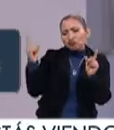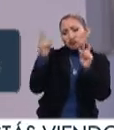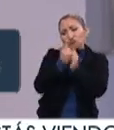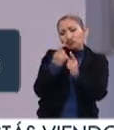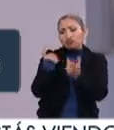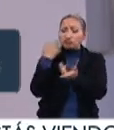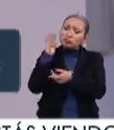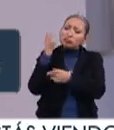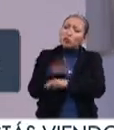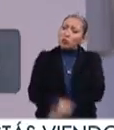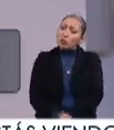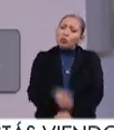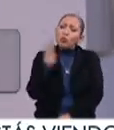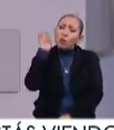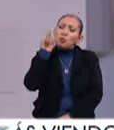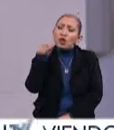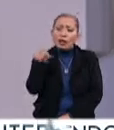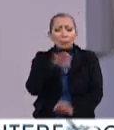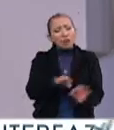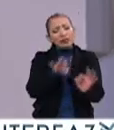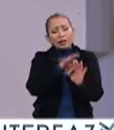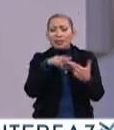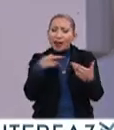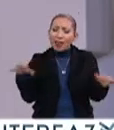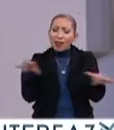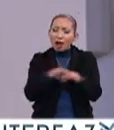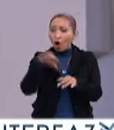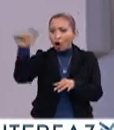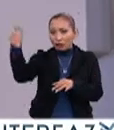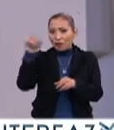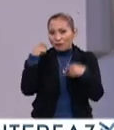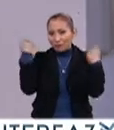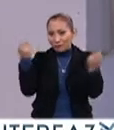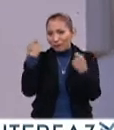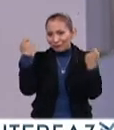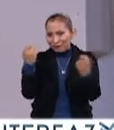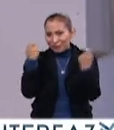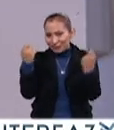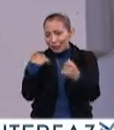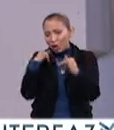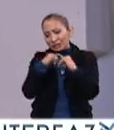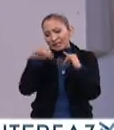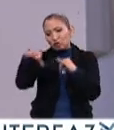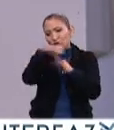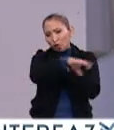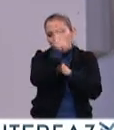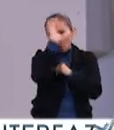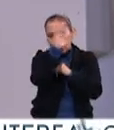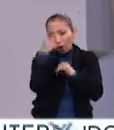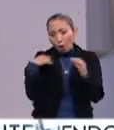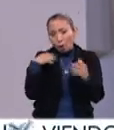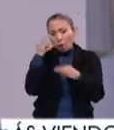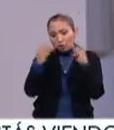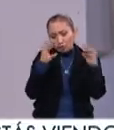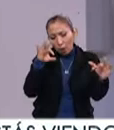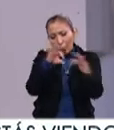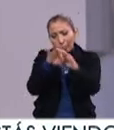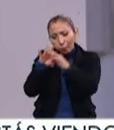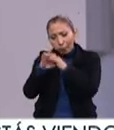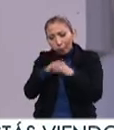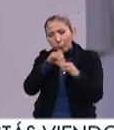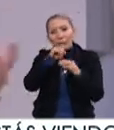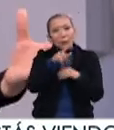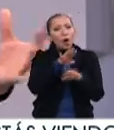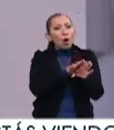y pensamos que es importante vincular a otros festivales, a otras instituciones culturales también con el museo y tener